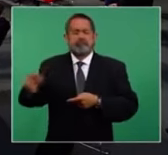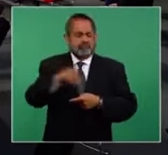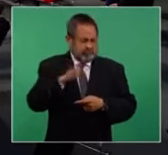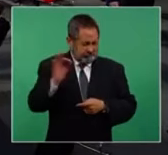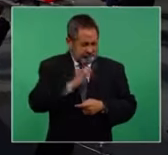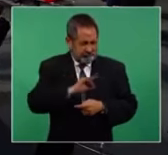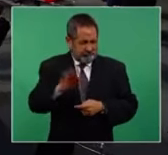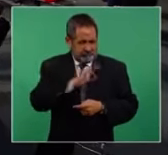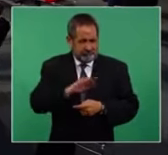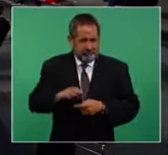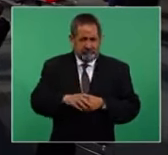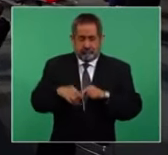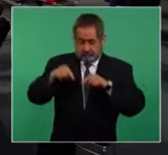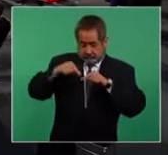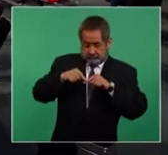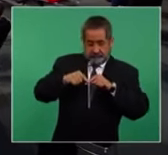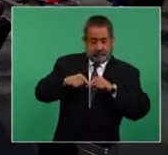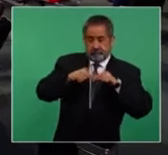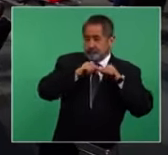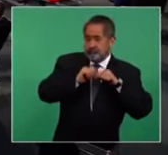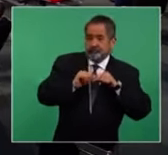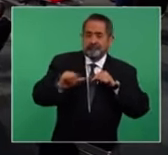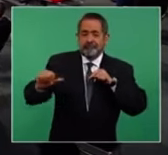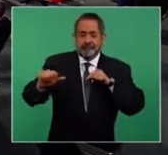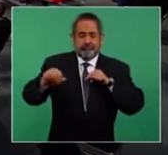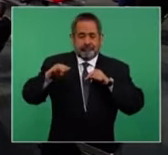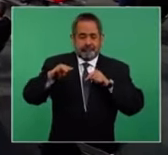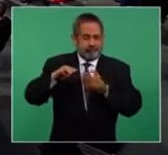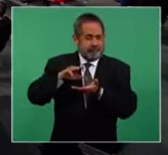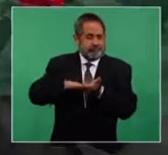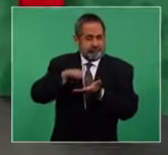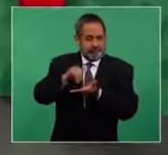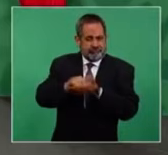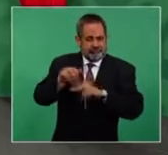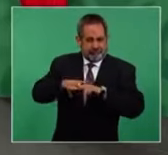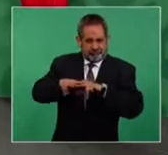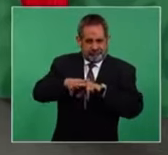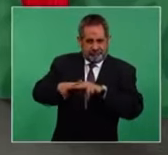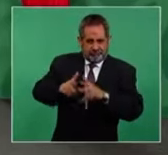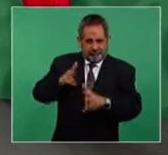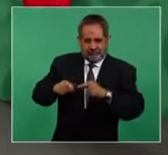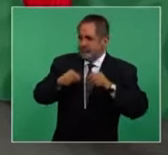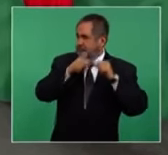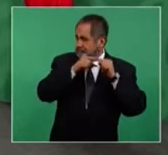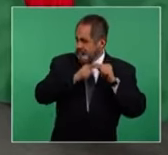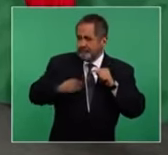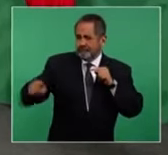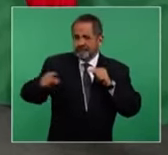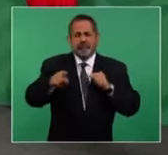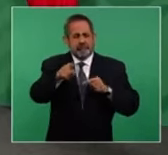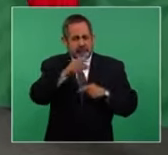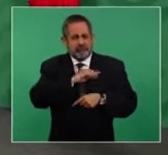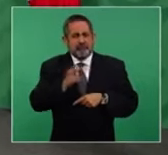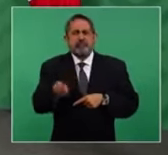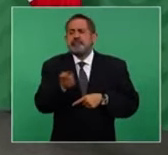en toda la ruta del Tren Maya y les aseguro